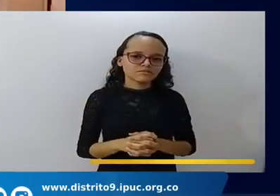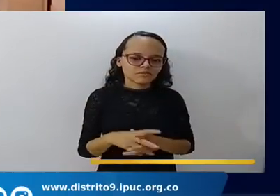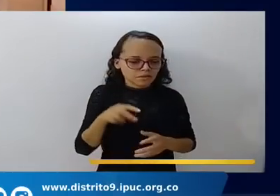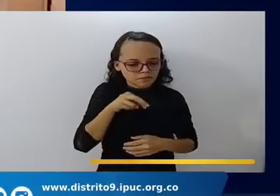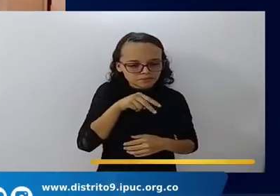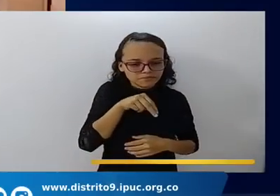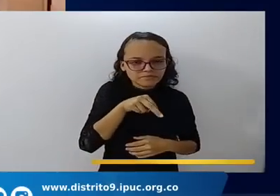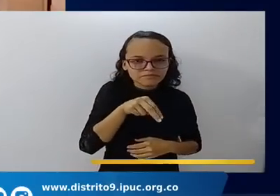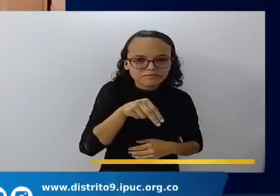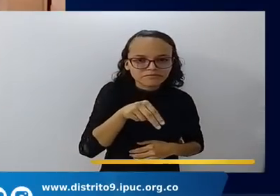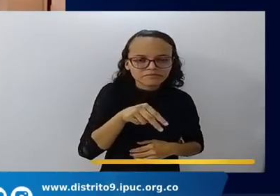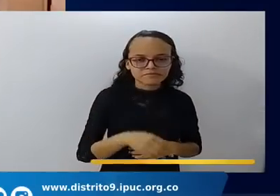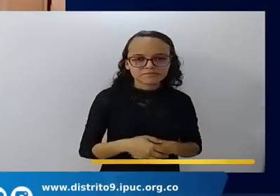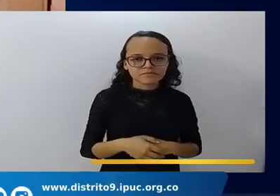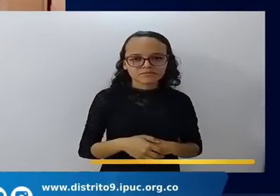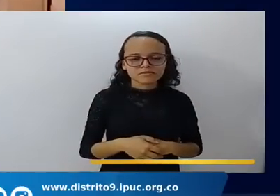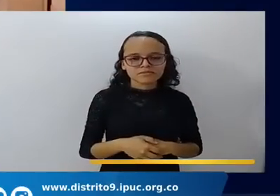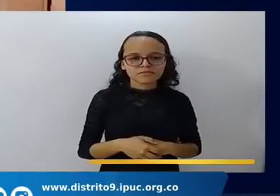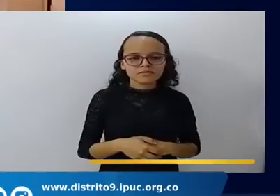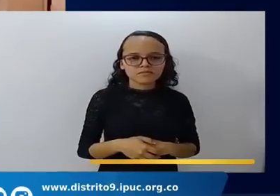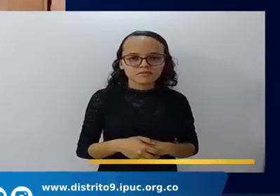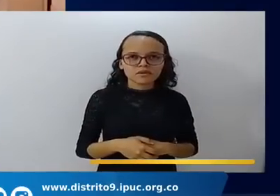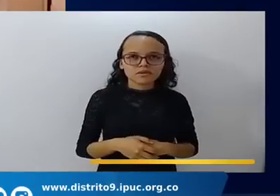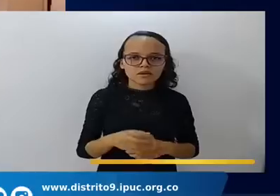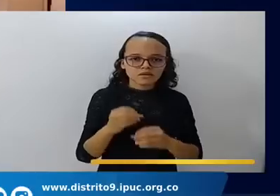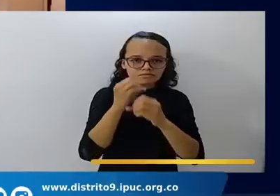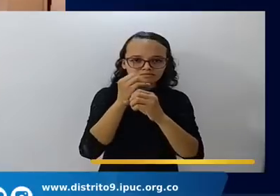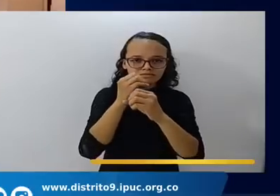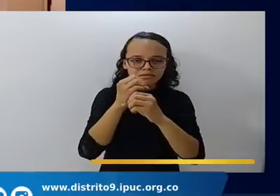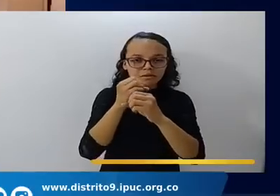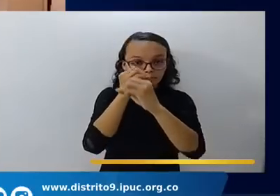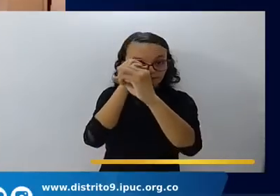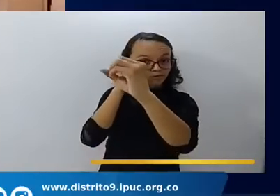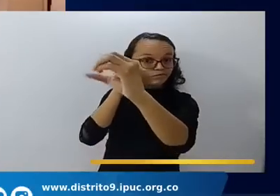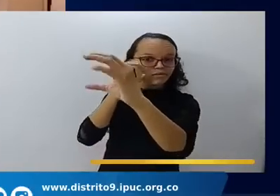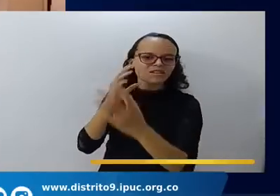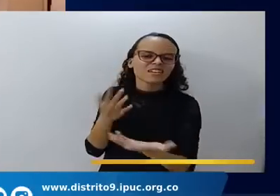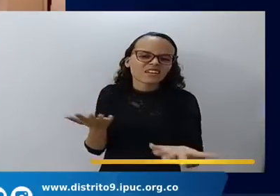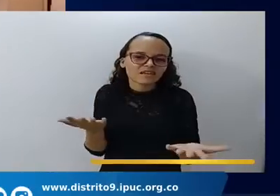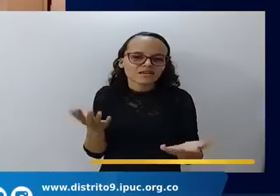Salía y colocaba el telescopio de la fe.